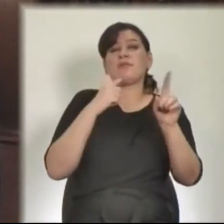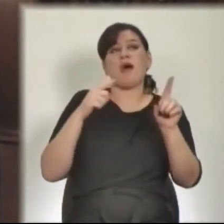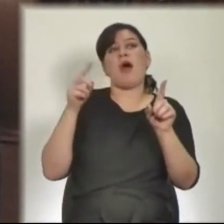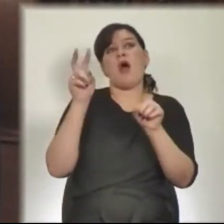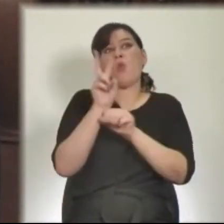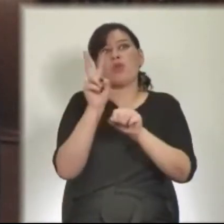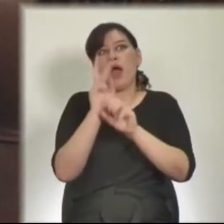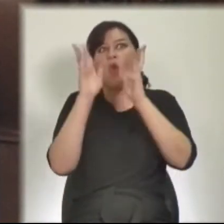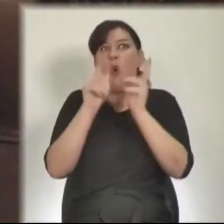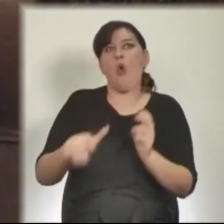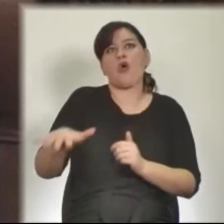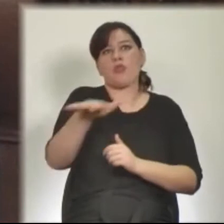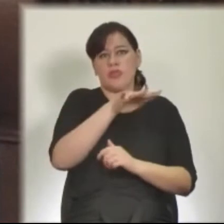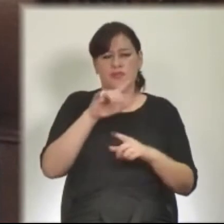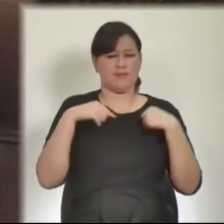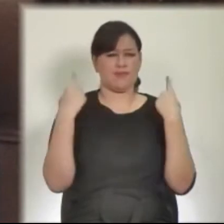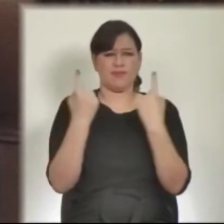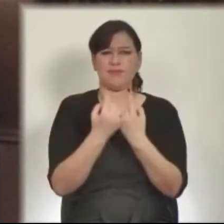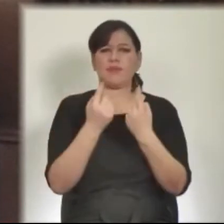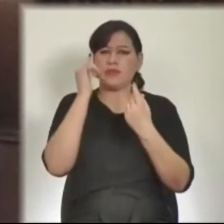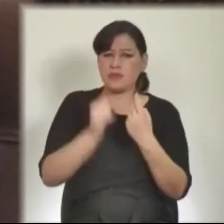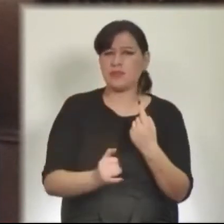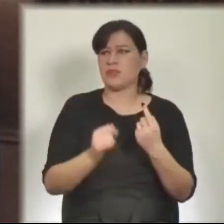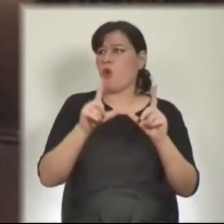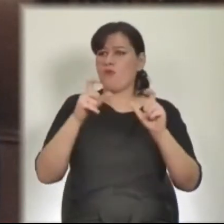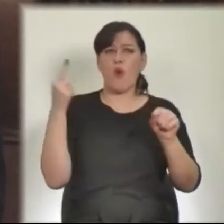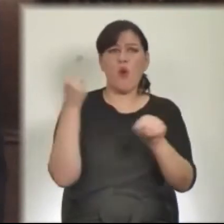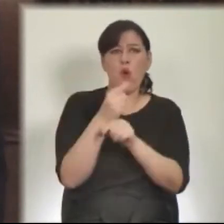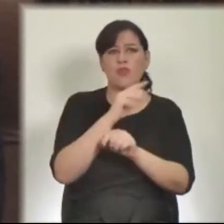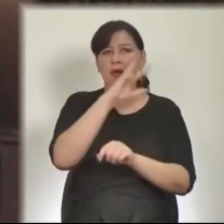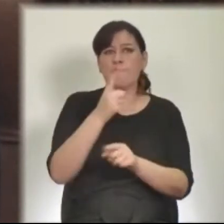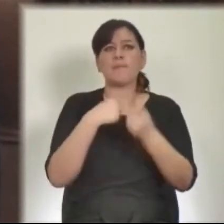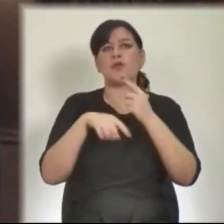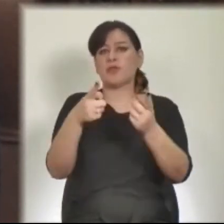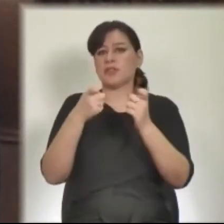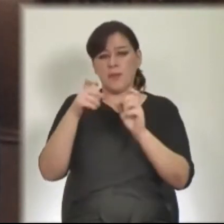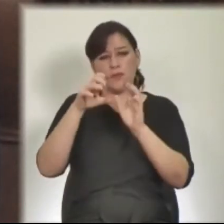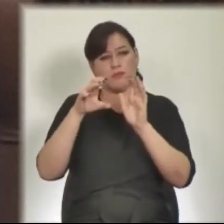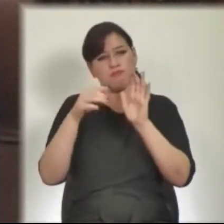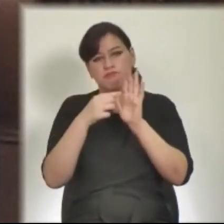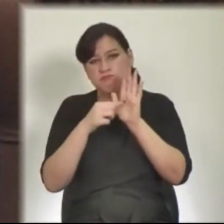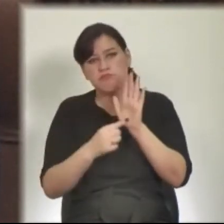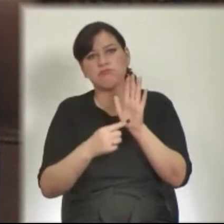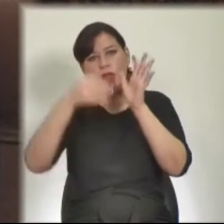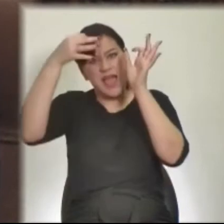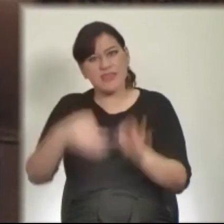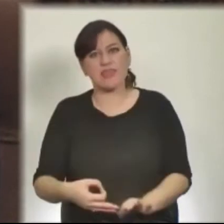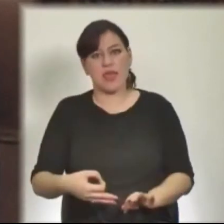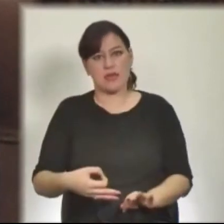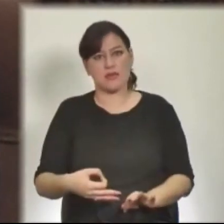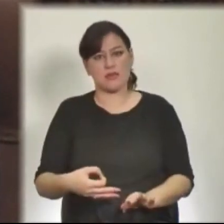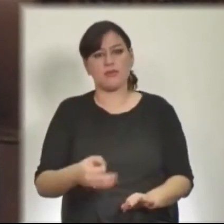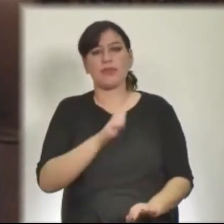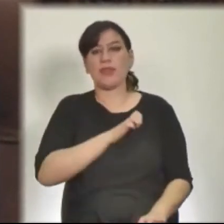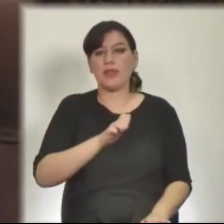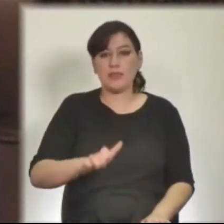contra la delincuencia, pero siempre en un marco de máximas garantías. Un Estado garantista no está